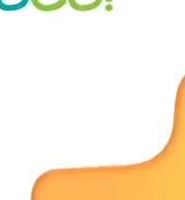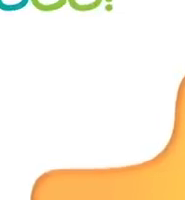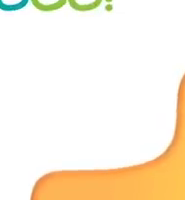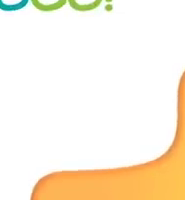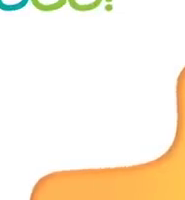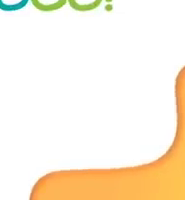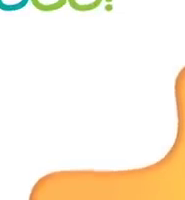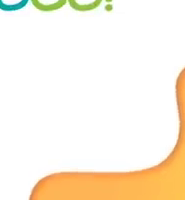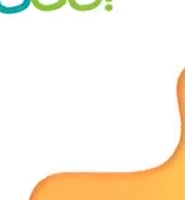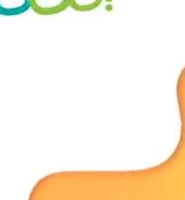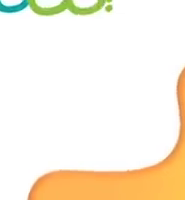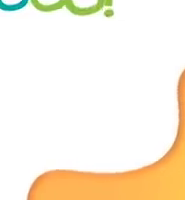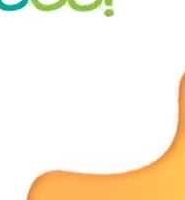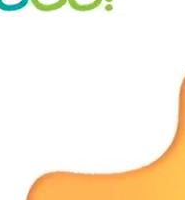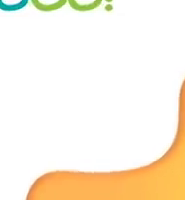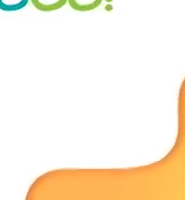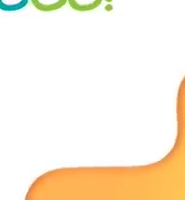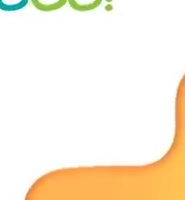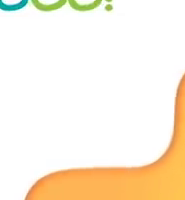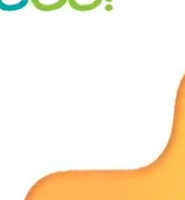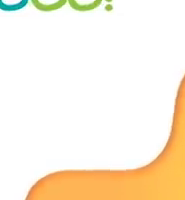el video.